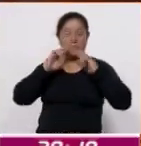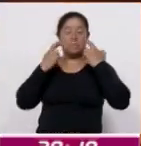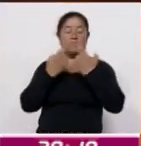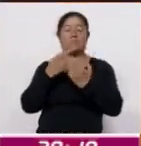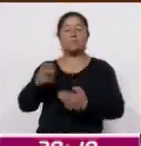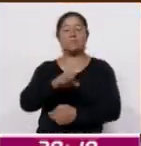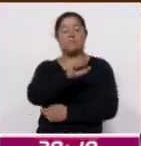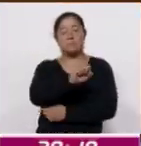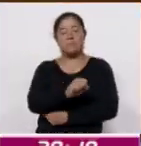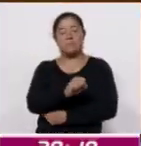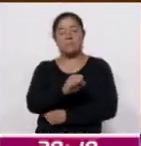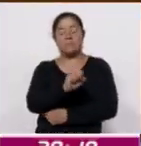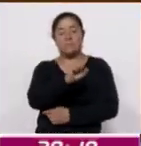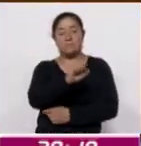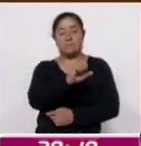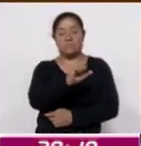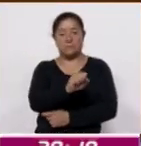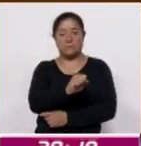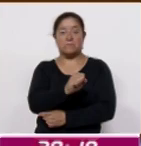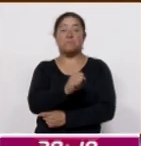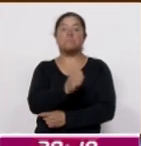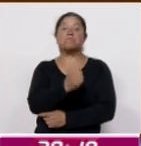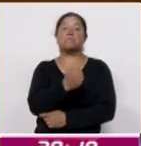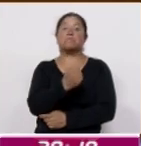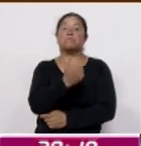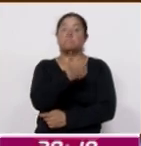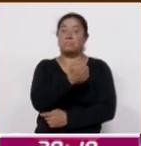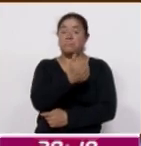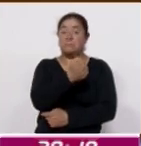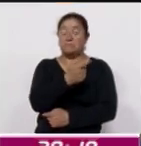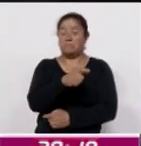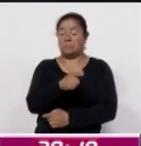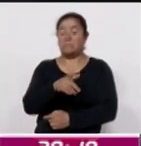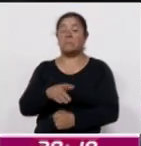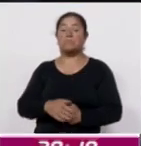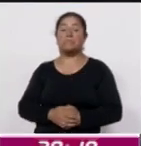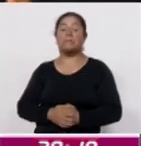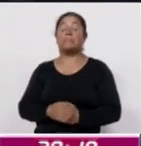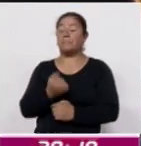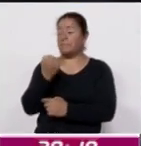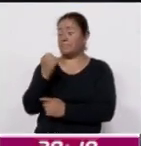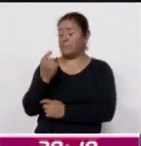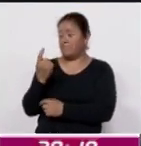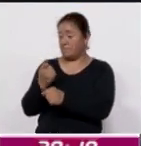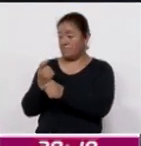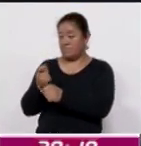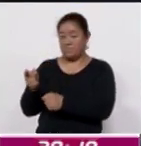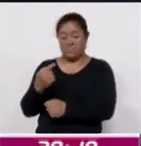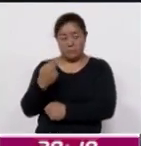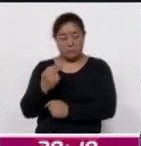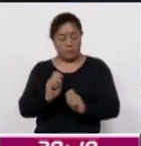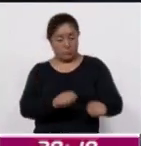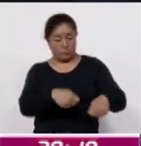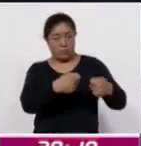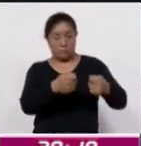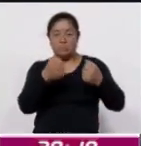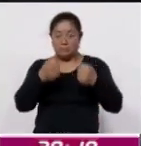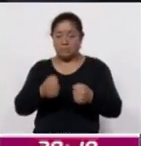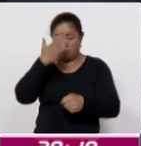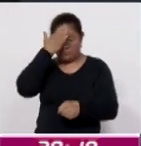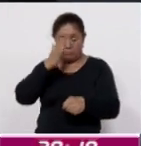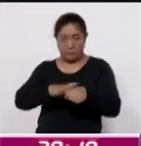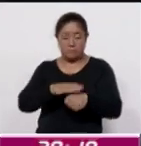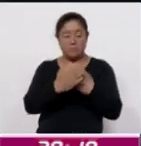66ª legislatura, a partir del 1 de septiembre. Con este nombramiento se confirma que será ella quien el próximo 1 de